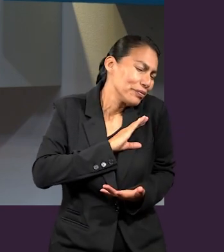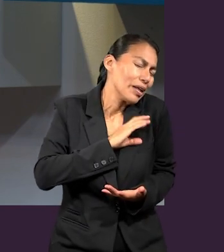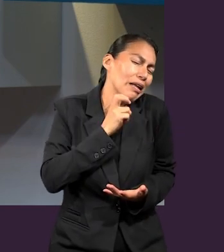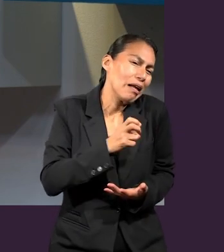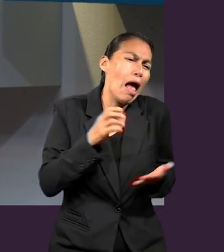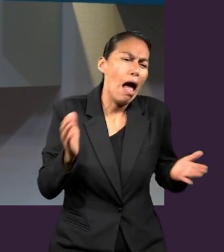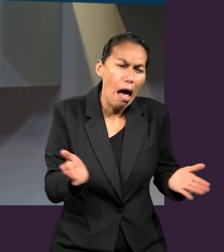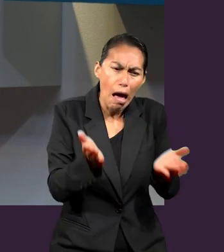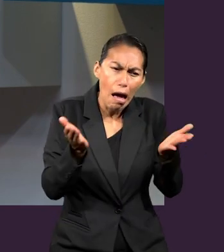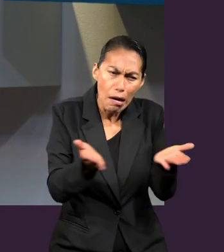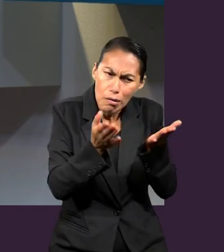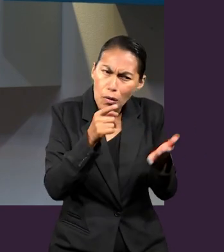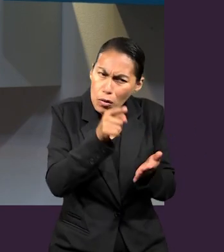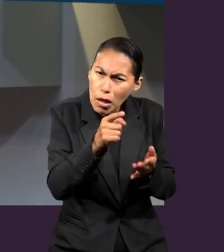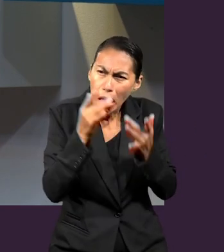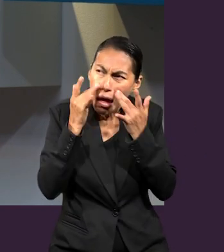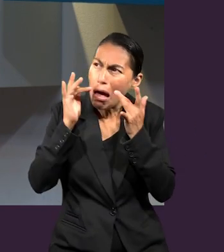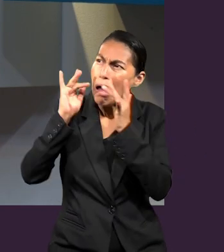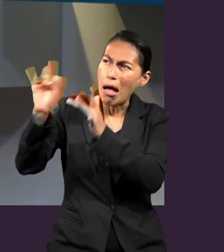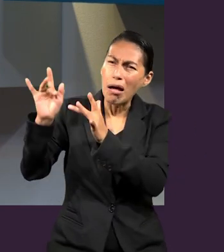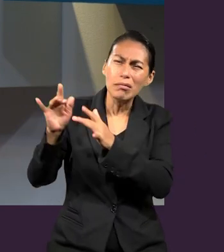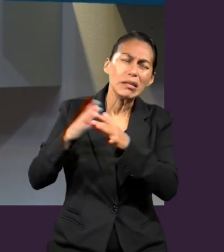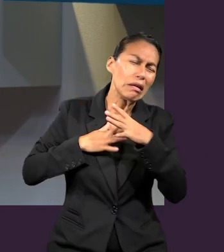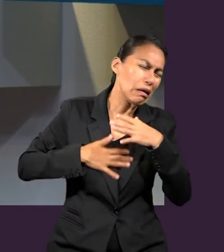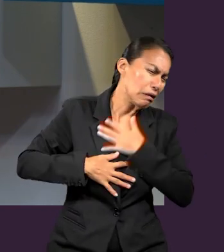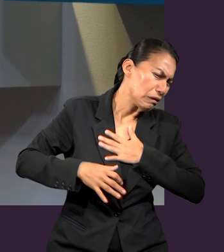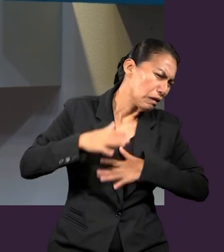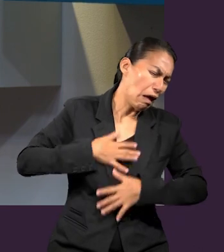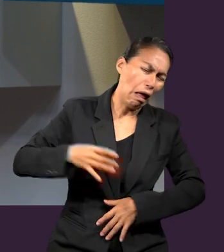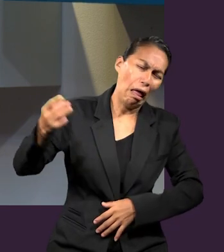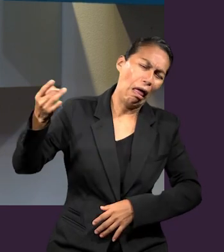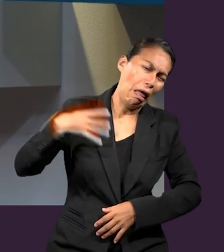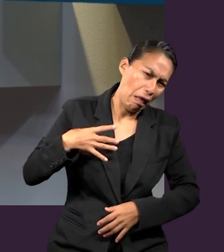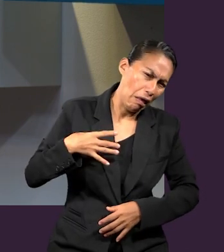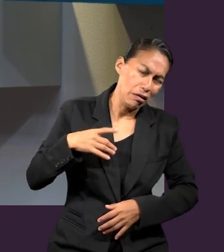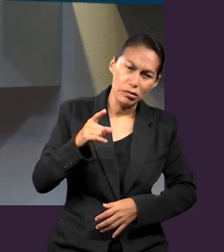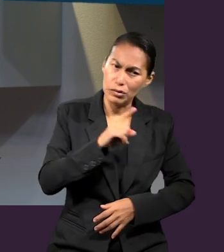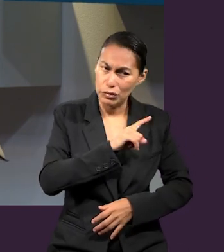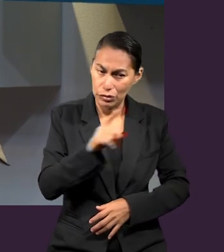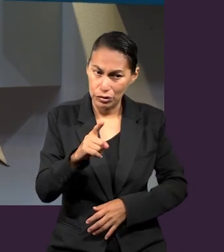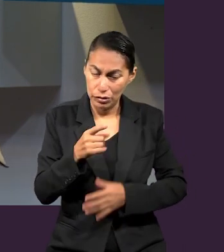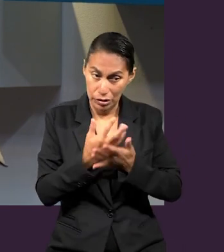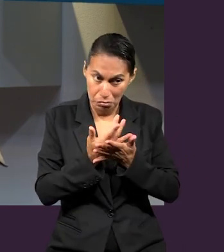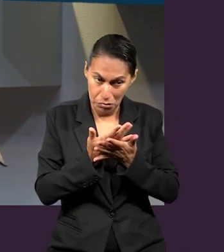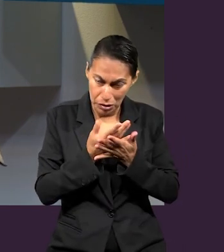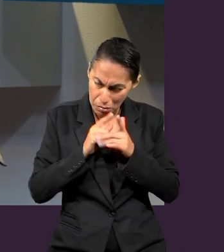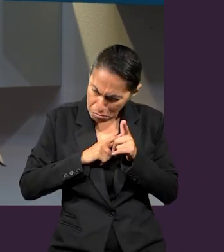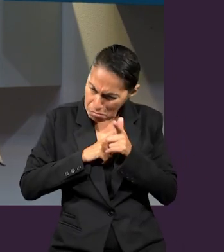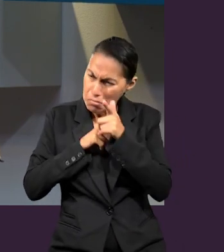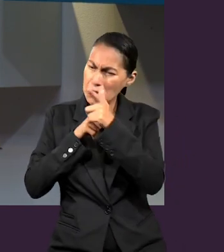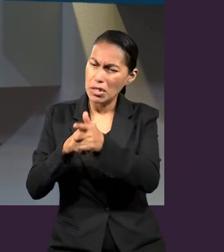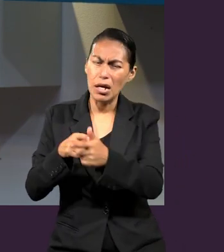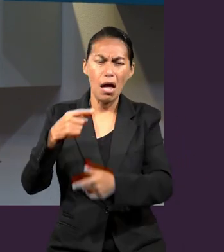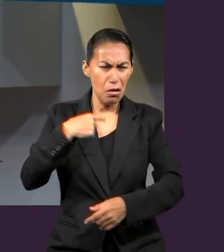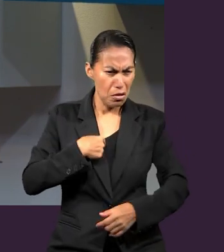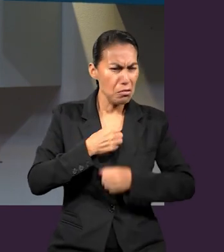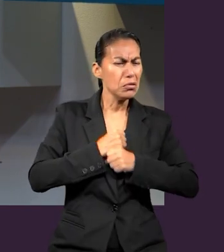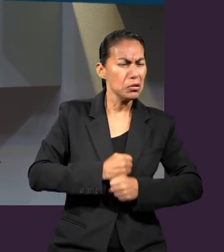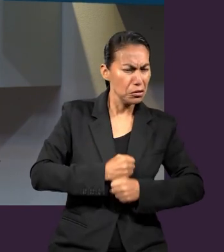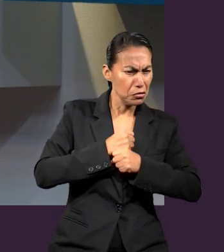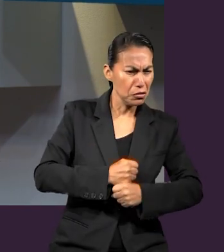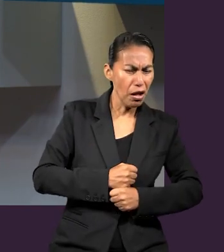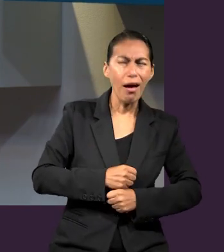anima, les dicen, no se desmayen, no pierdan la esperanza. Lo que yo estoy